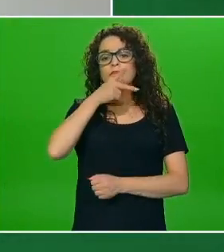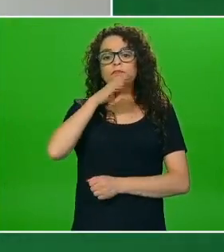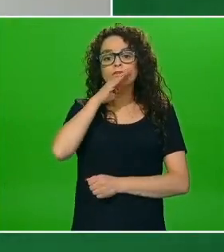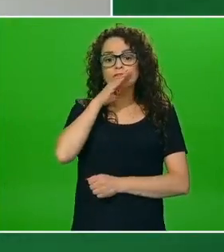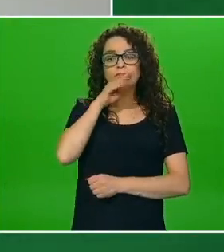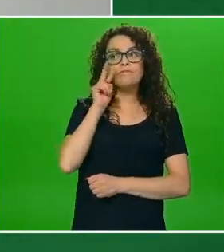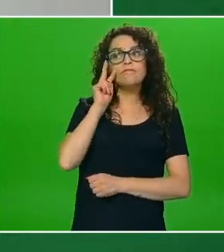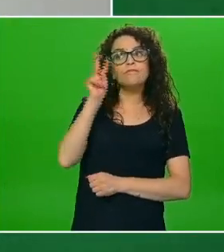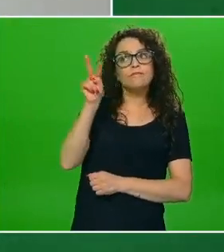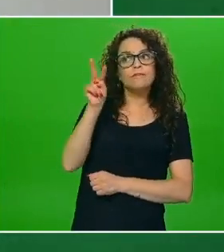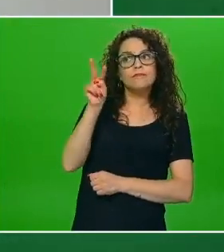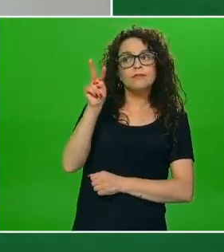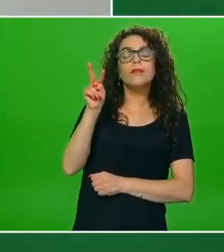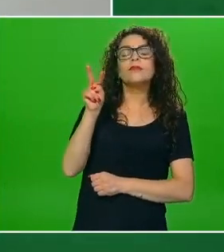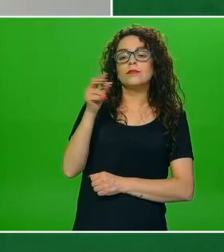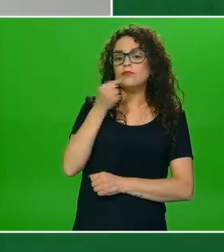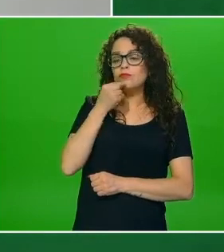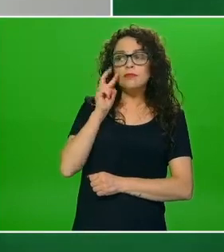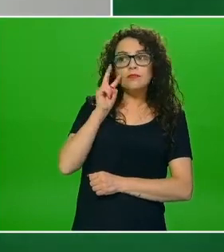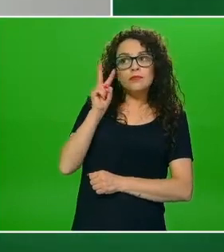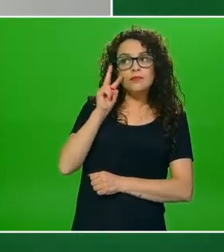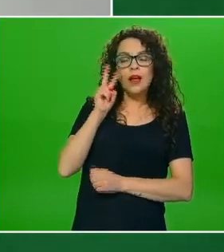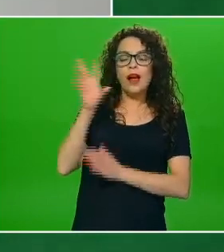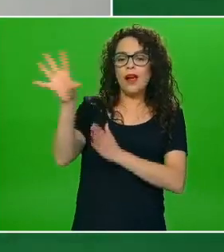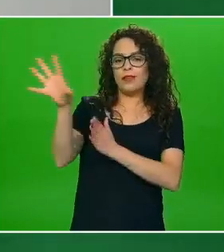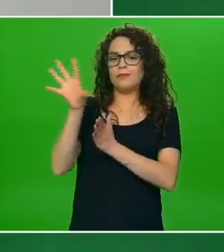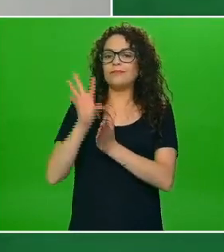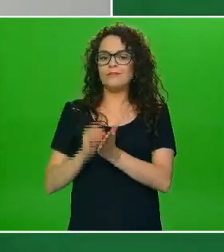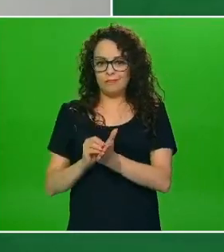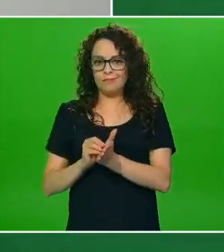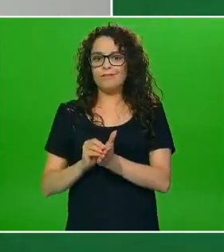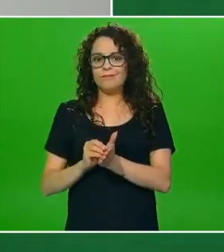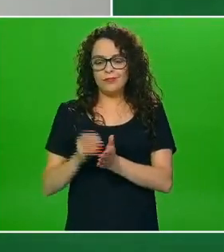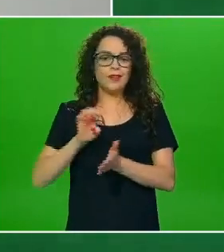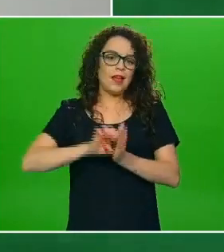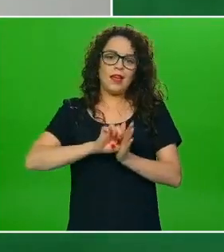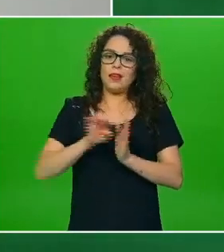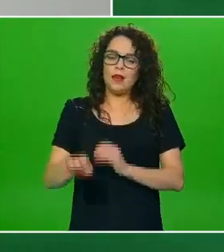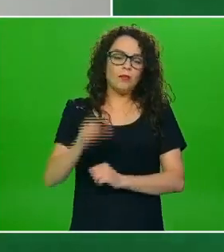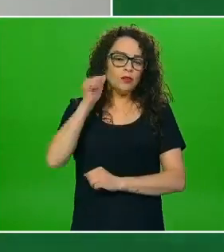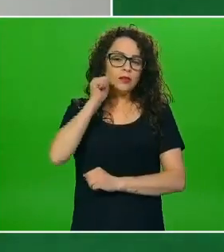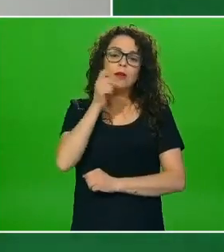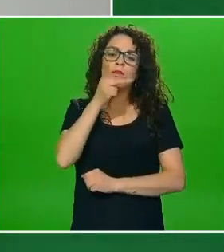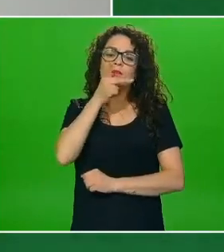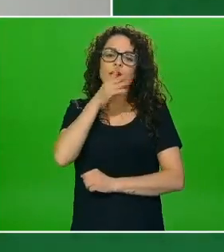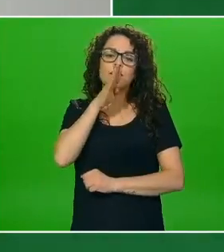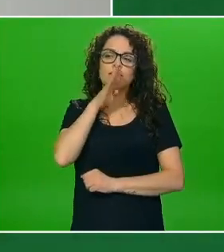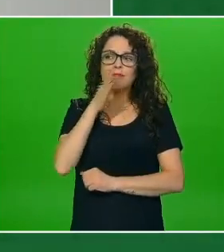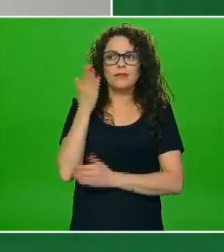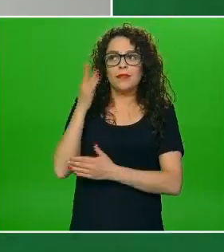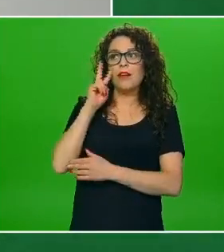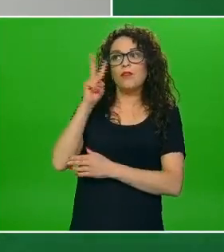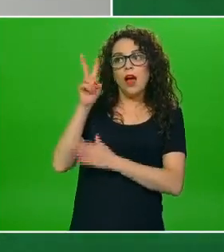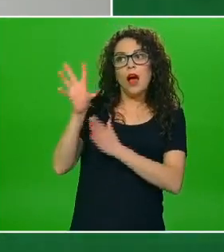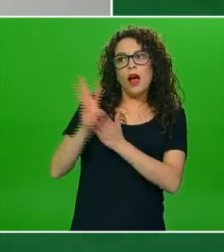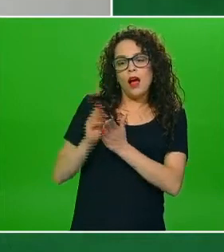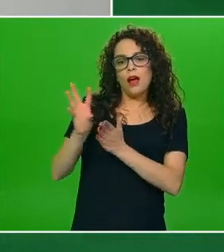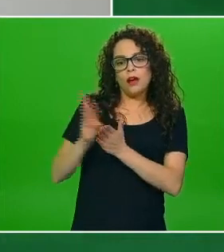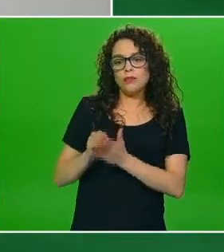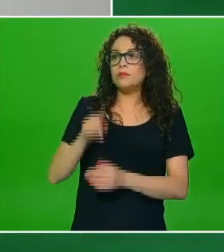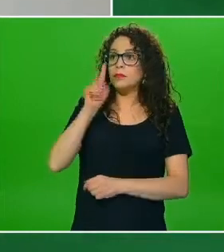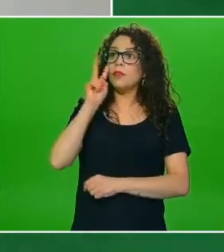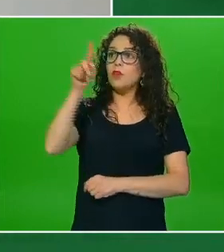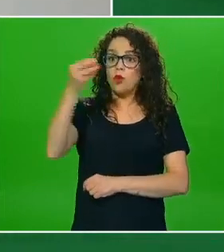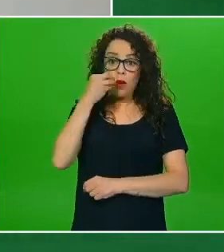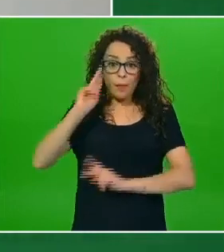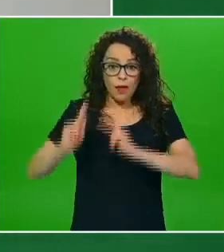¿no? el niño sigue mucho copia lo que hacen sus padres y por lo tanto pues si ven que ellos comen